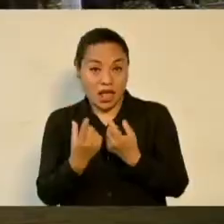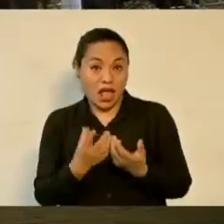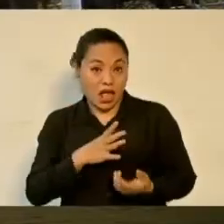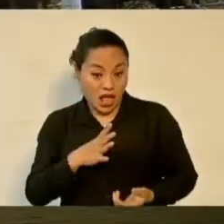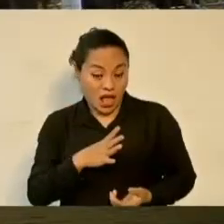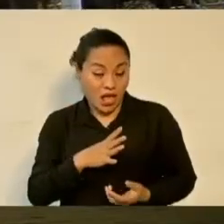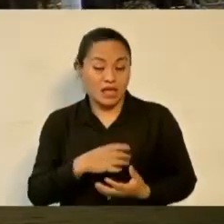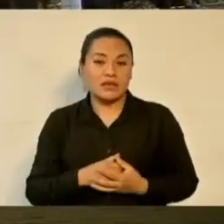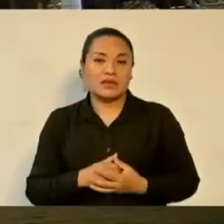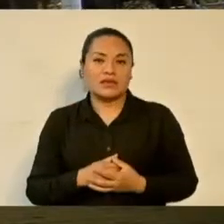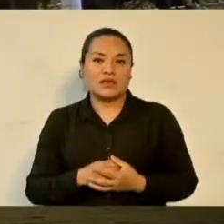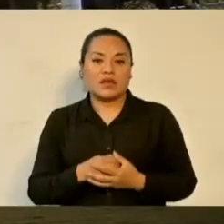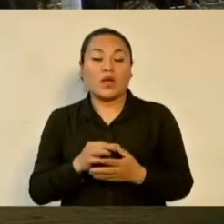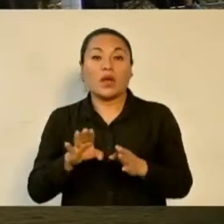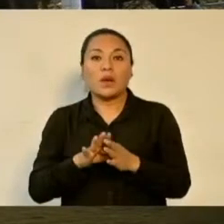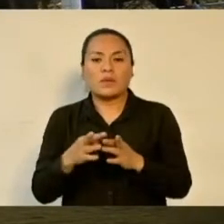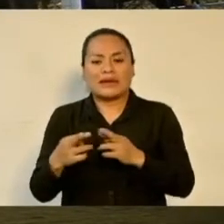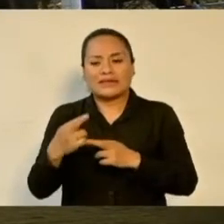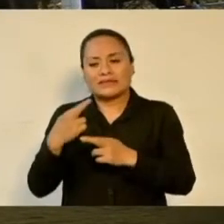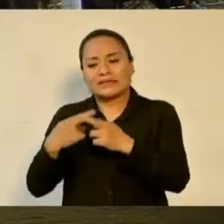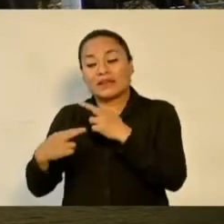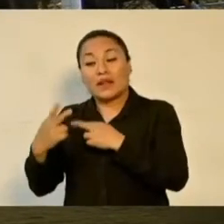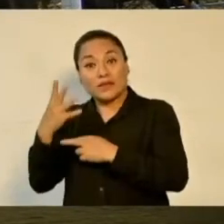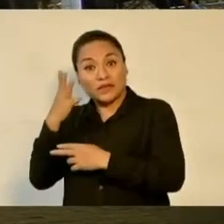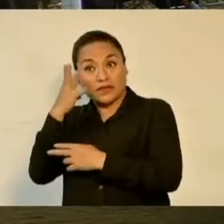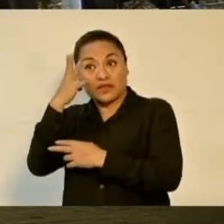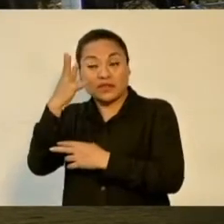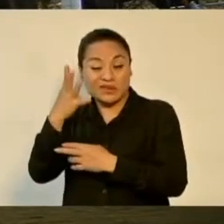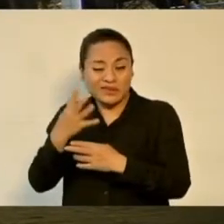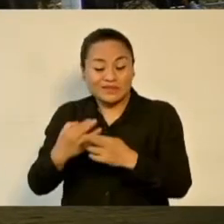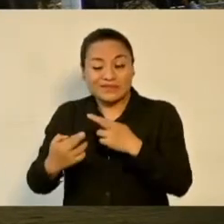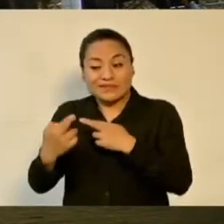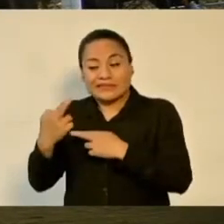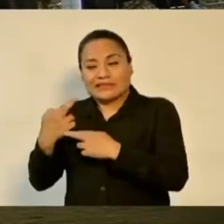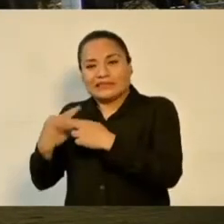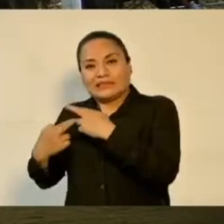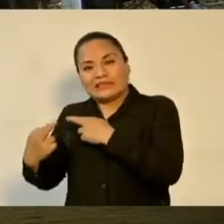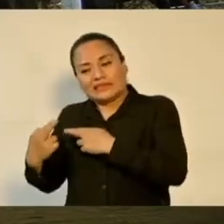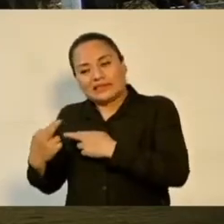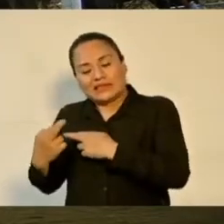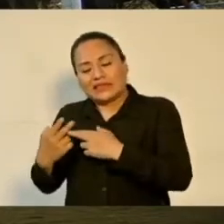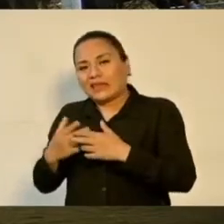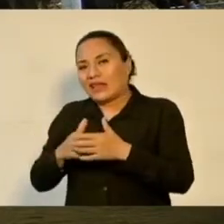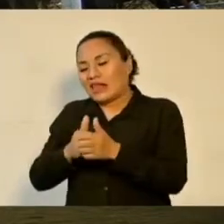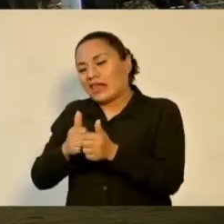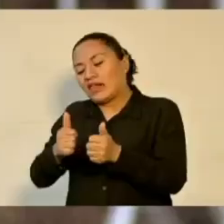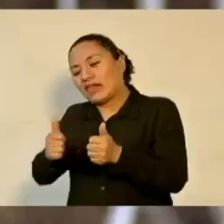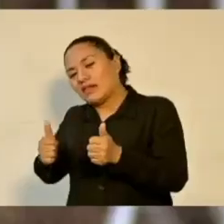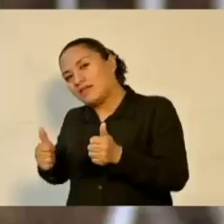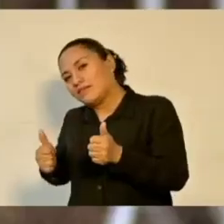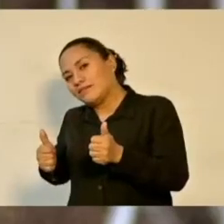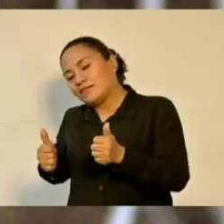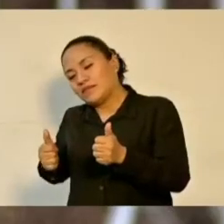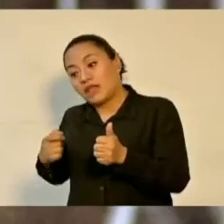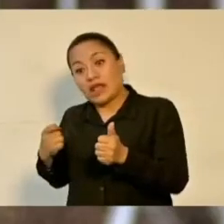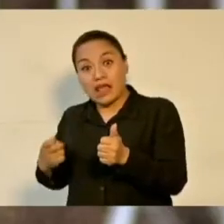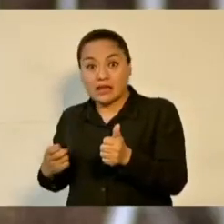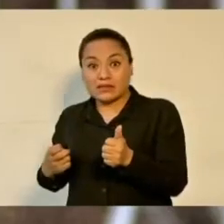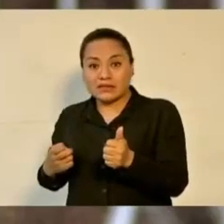regresión, si hay un retroceso, ya no puedan